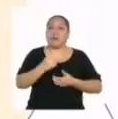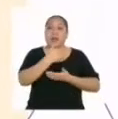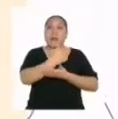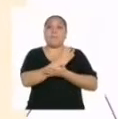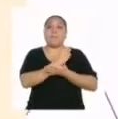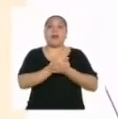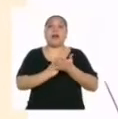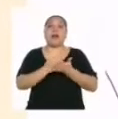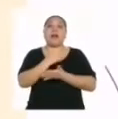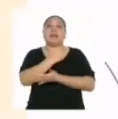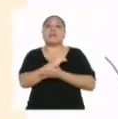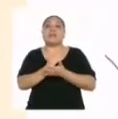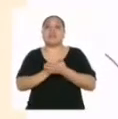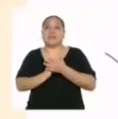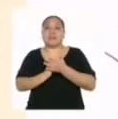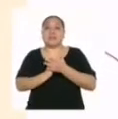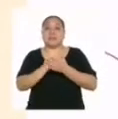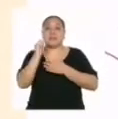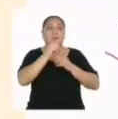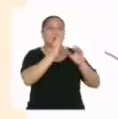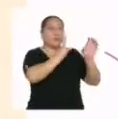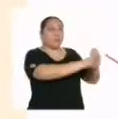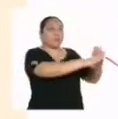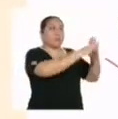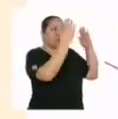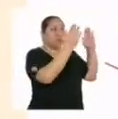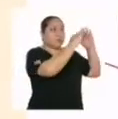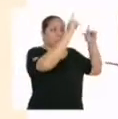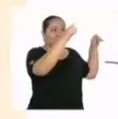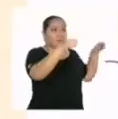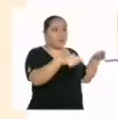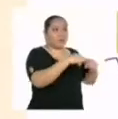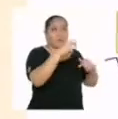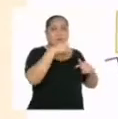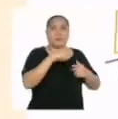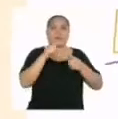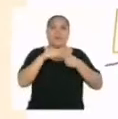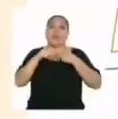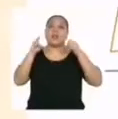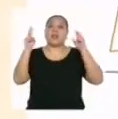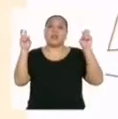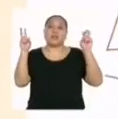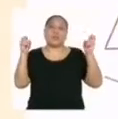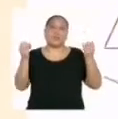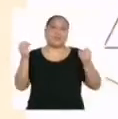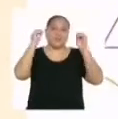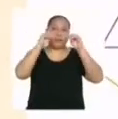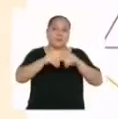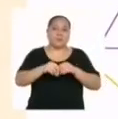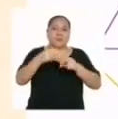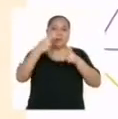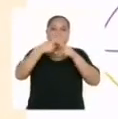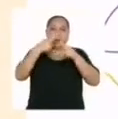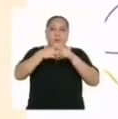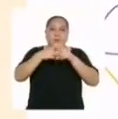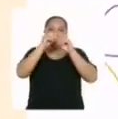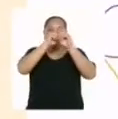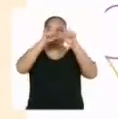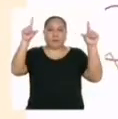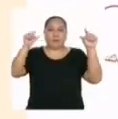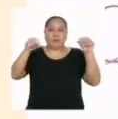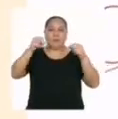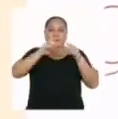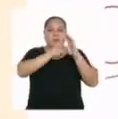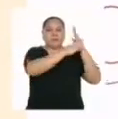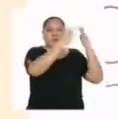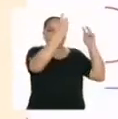las partes que estructuran un periódico mural, el título, que será el nombre que lleve,